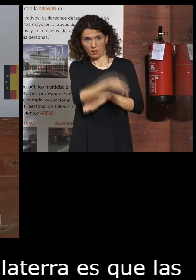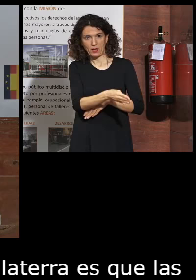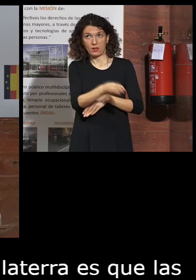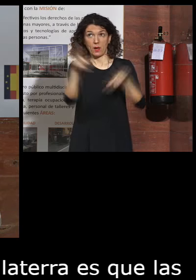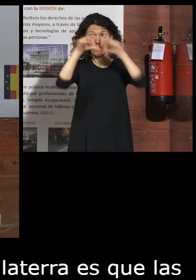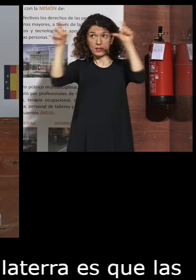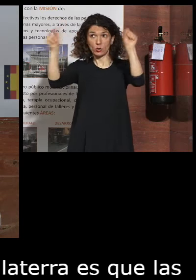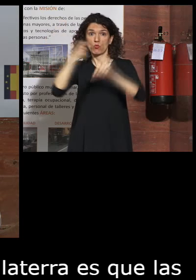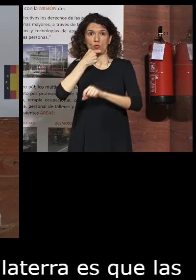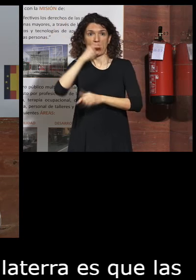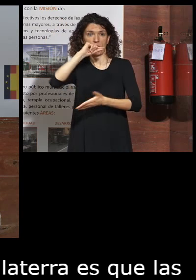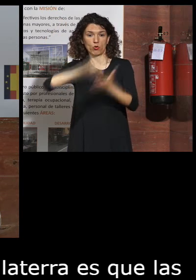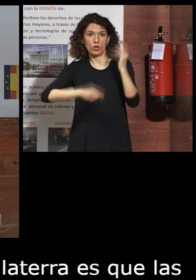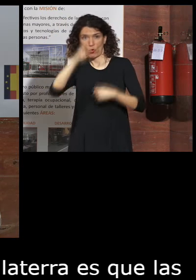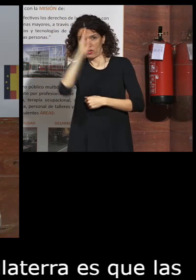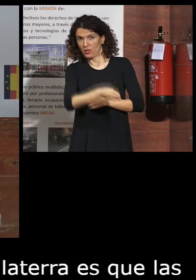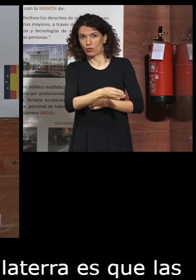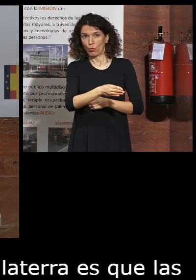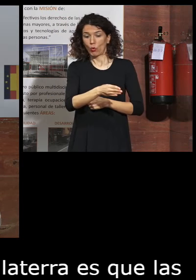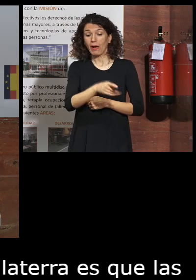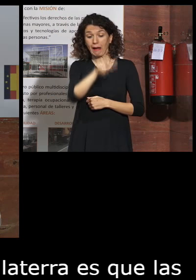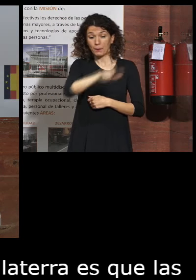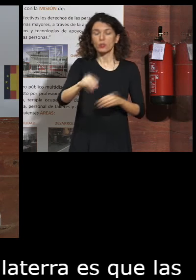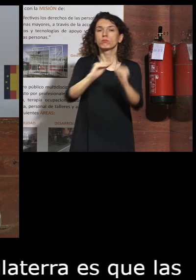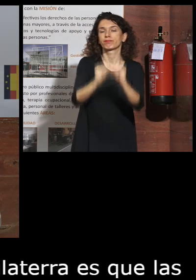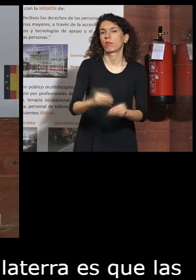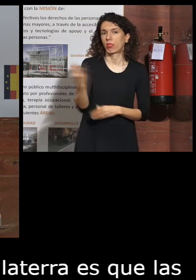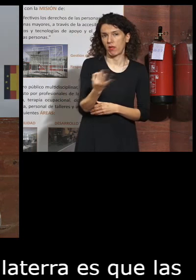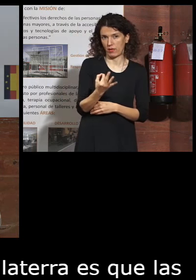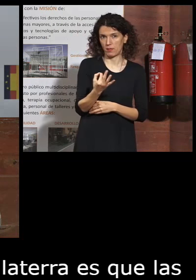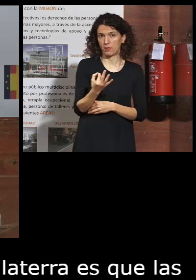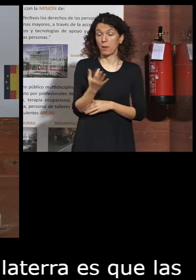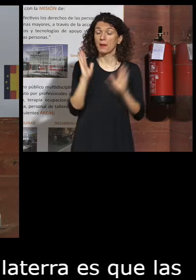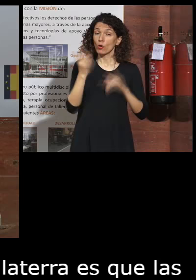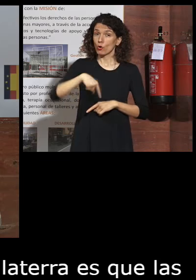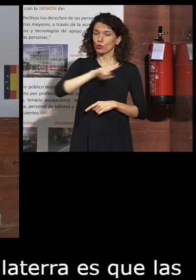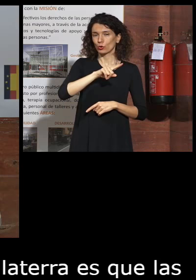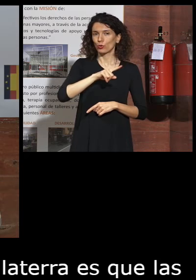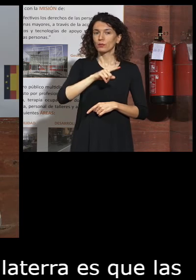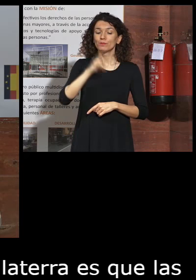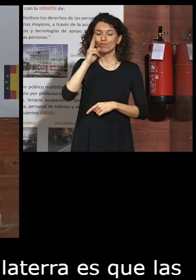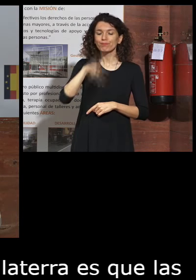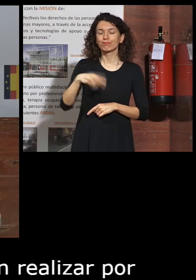nuestra empresa pero lo que hicimos es pudimos reconocer en su día que el